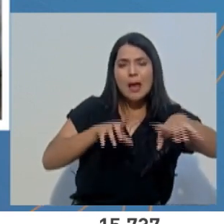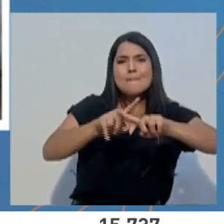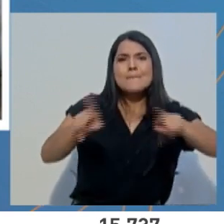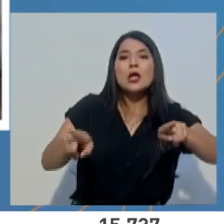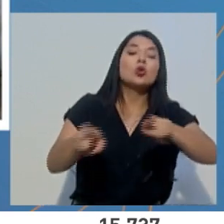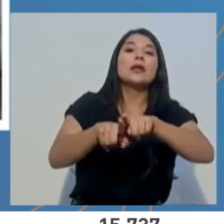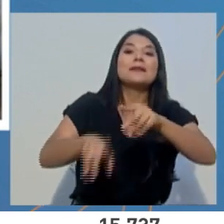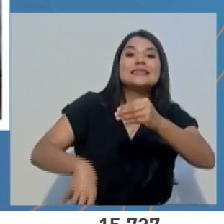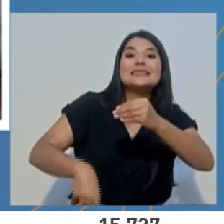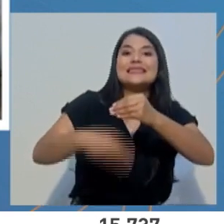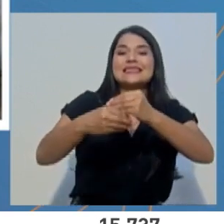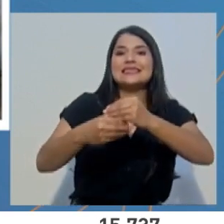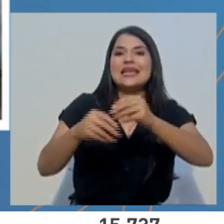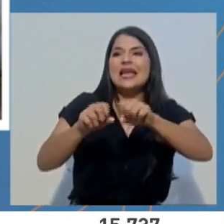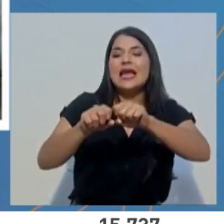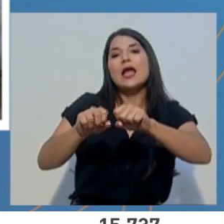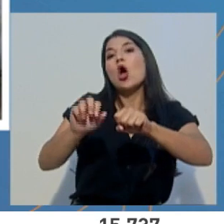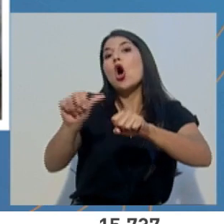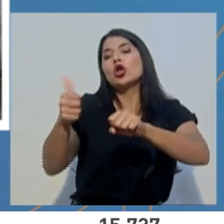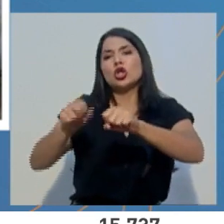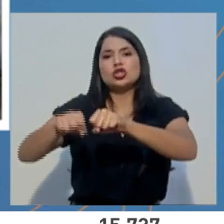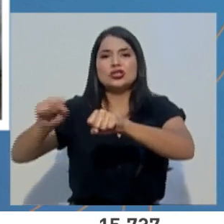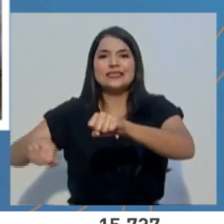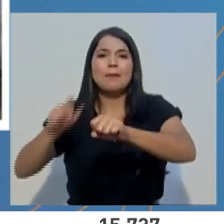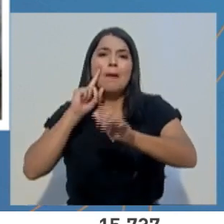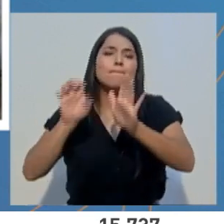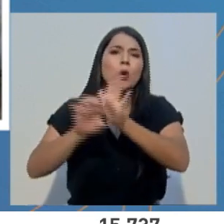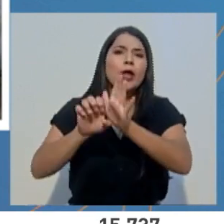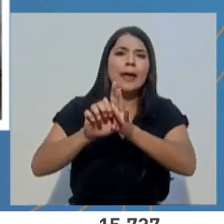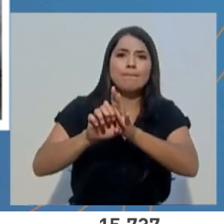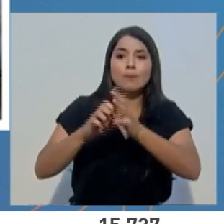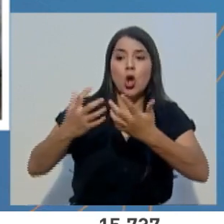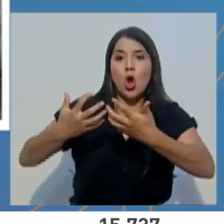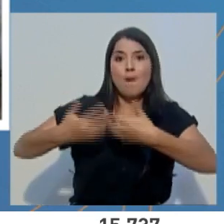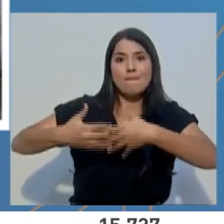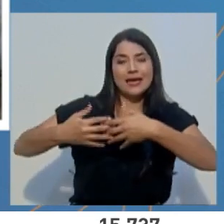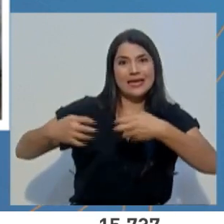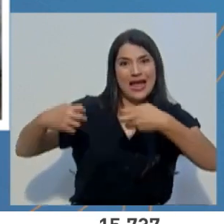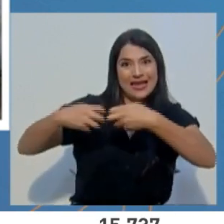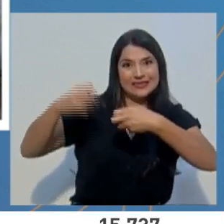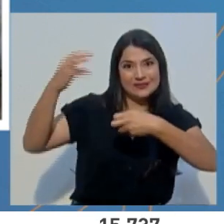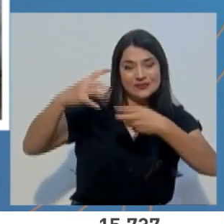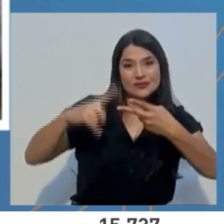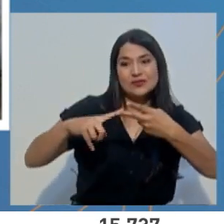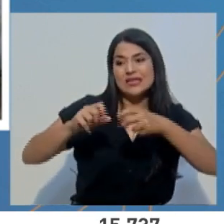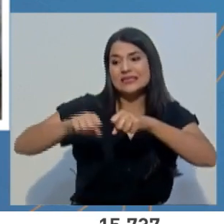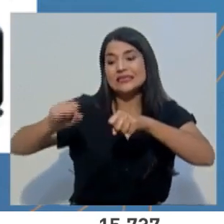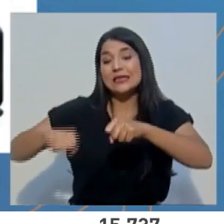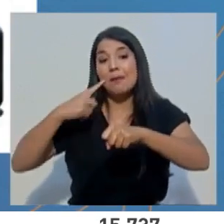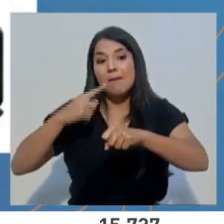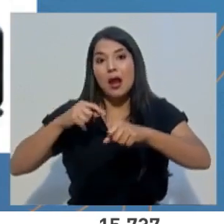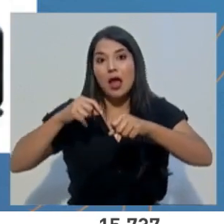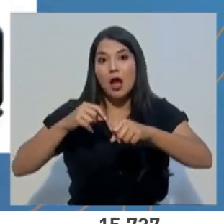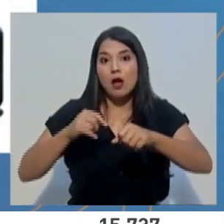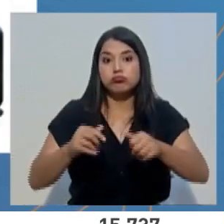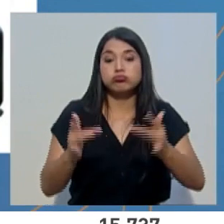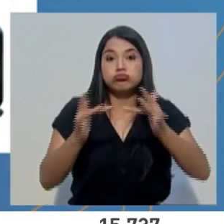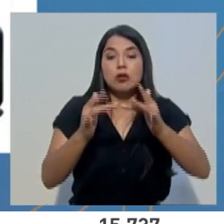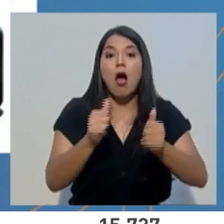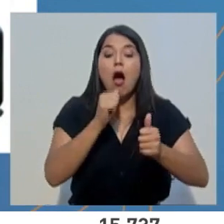electromecánicos de soporte como plantas eléctricas, sistemas de distribución de agua, equipamiento médico,